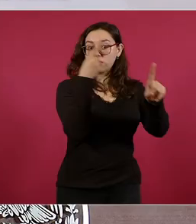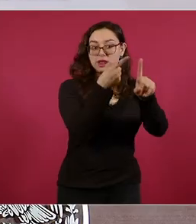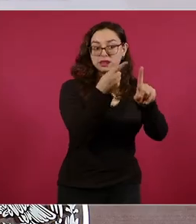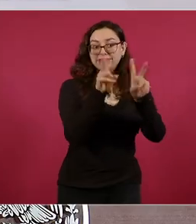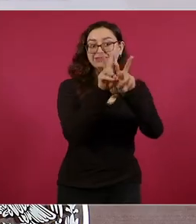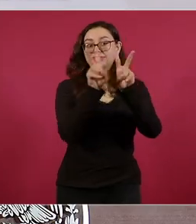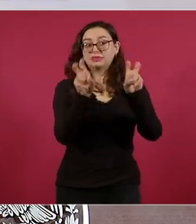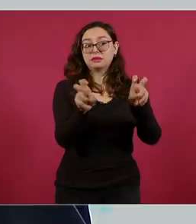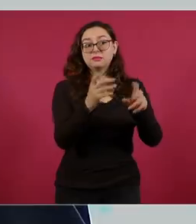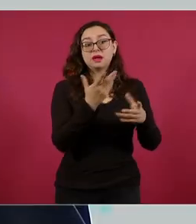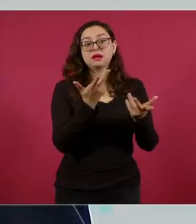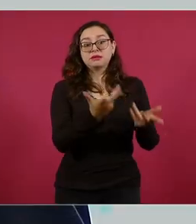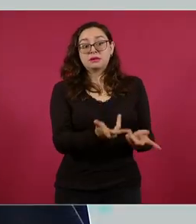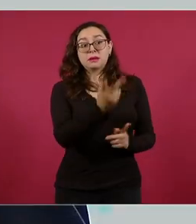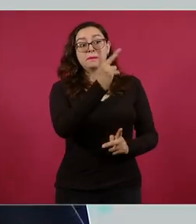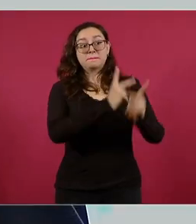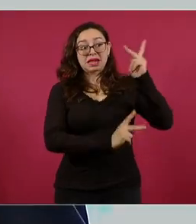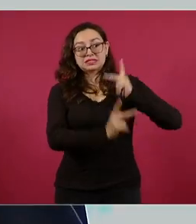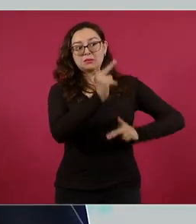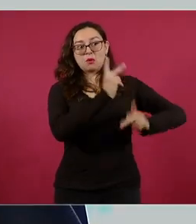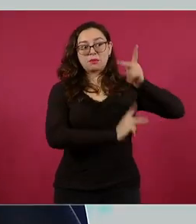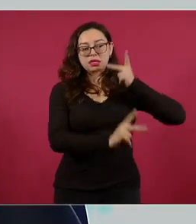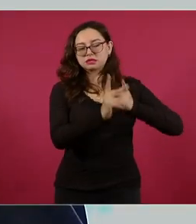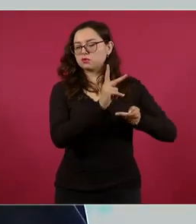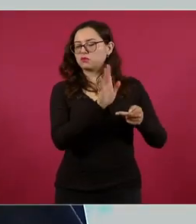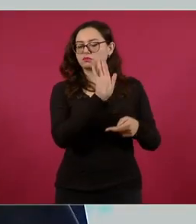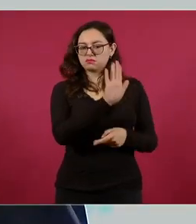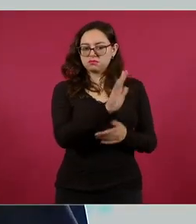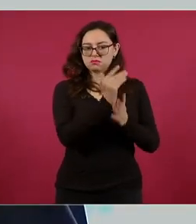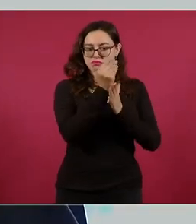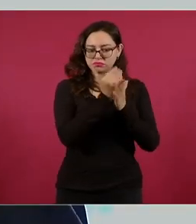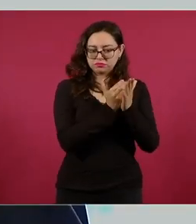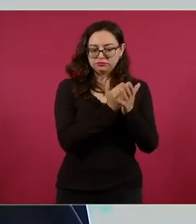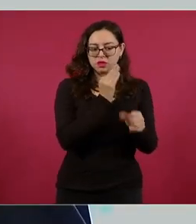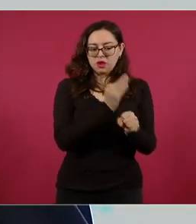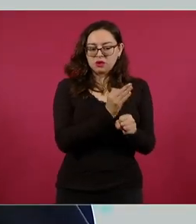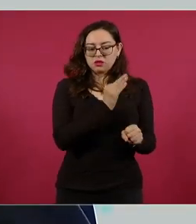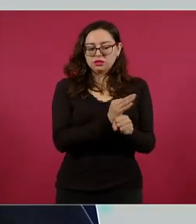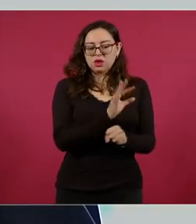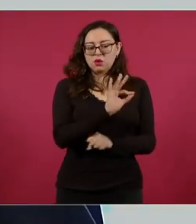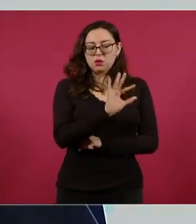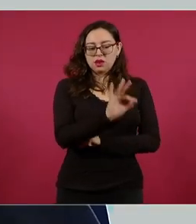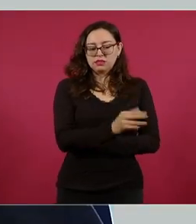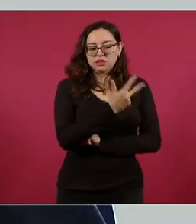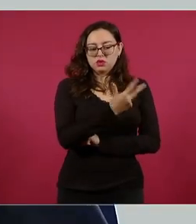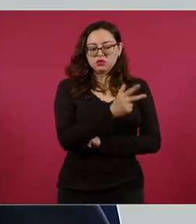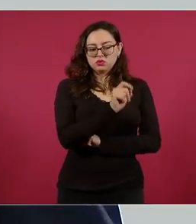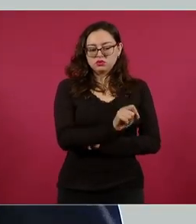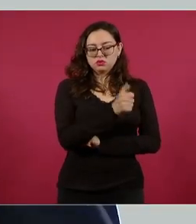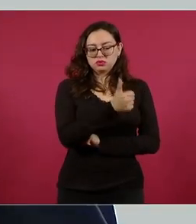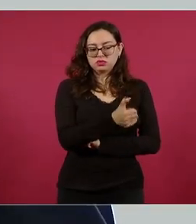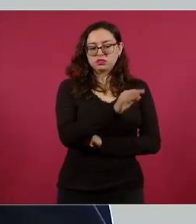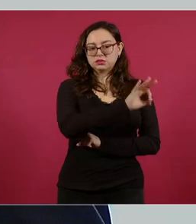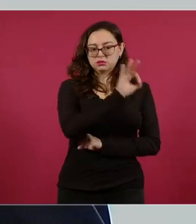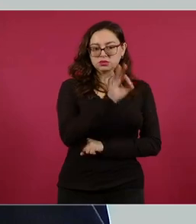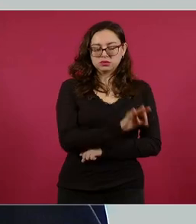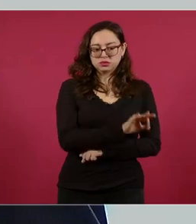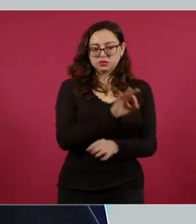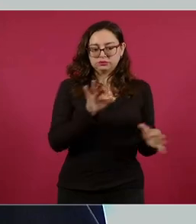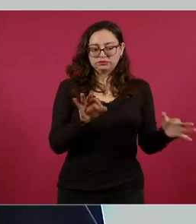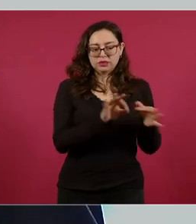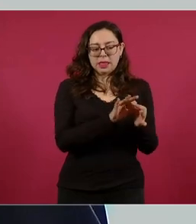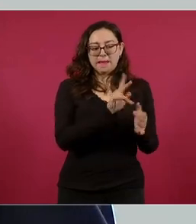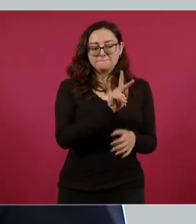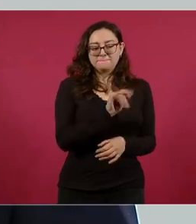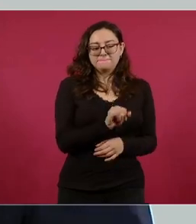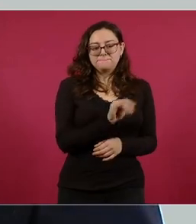mantenga estable en un nivel, hoy está en 48.6 por ciento del Producto Interno Bruto. Y esta es la